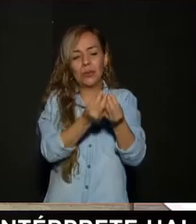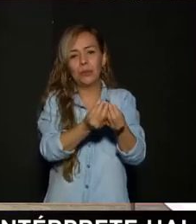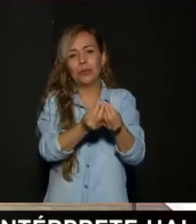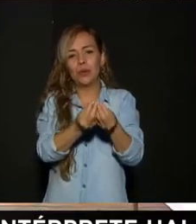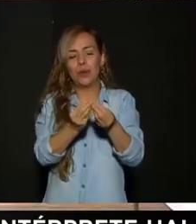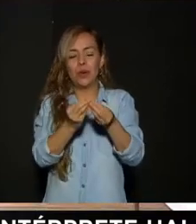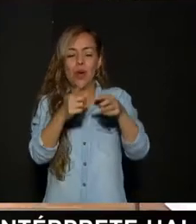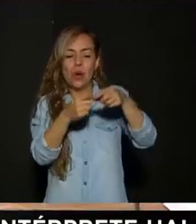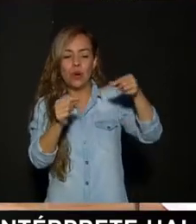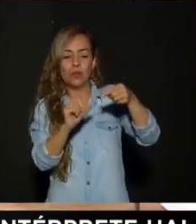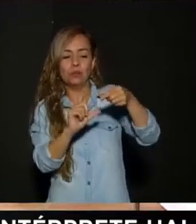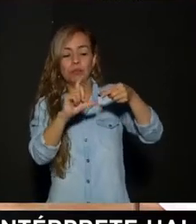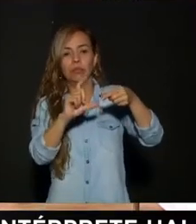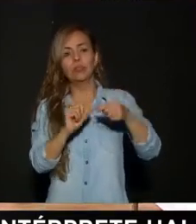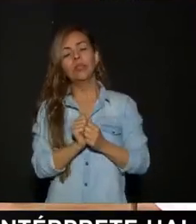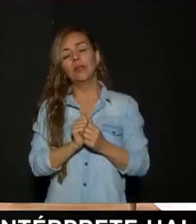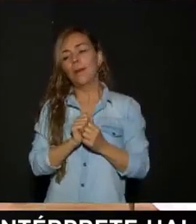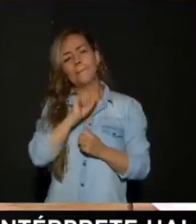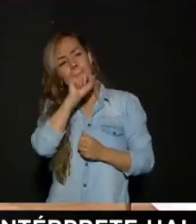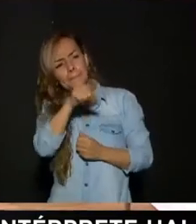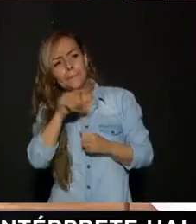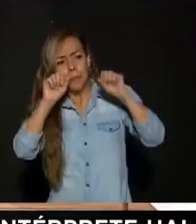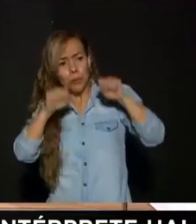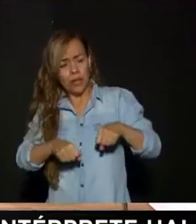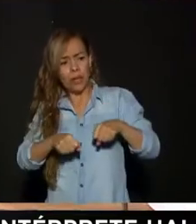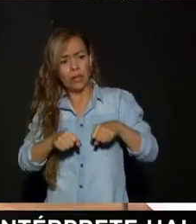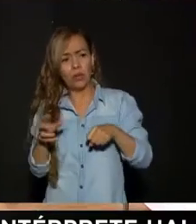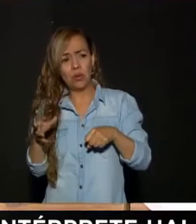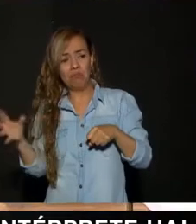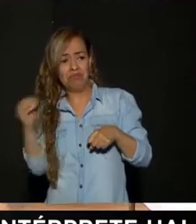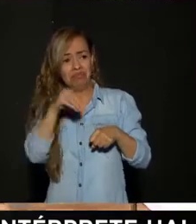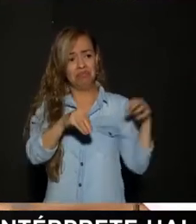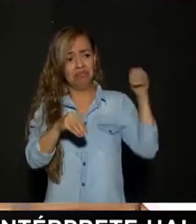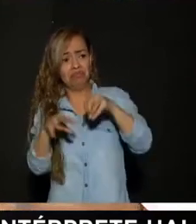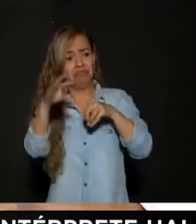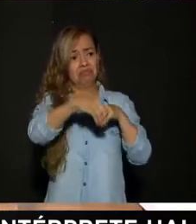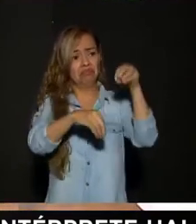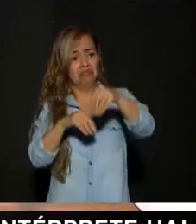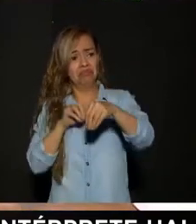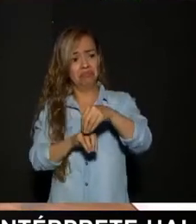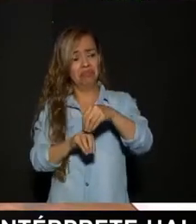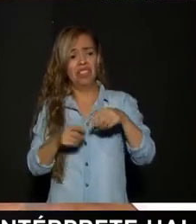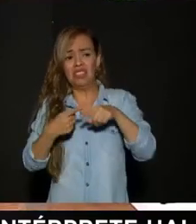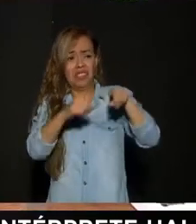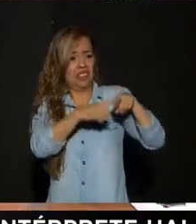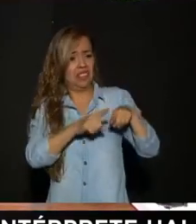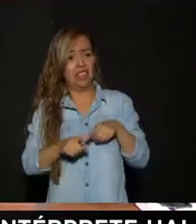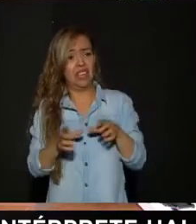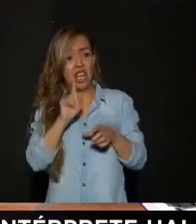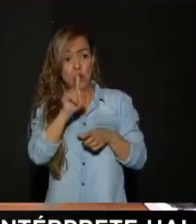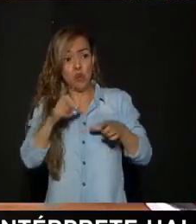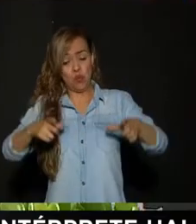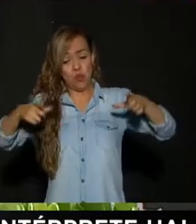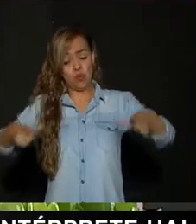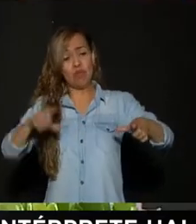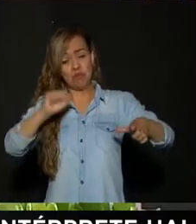mezclarlas En una matera Puedo mezclar Un tipo De esta De esta Y en una sola Matera Varias Sí De hecho Ahí vemos Lo que son